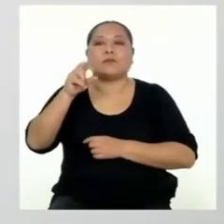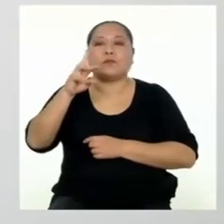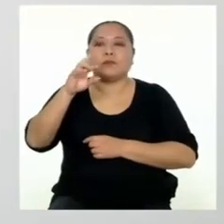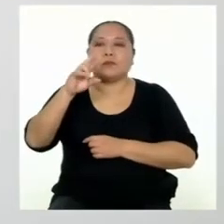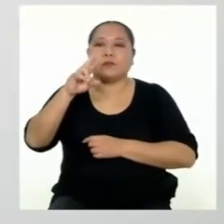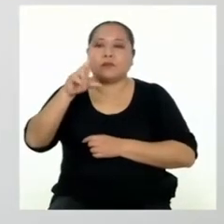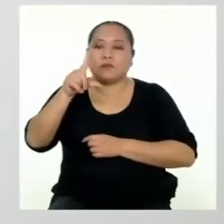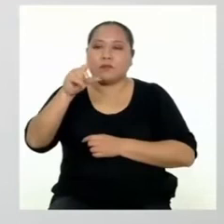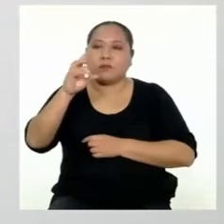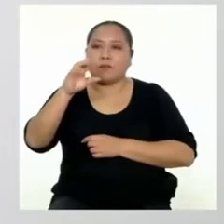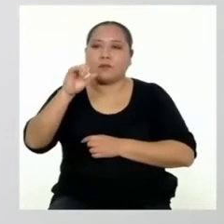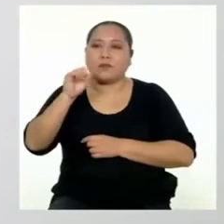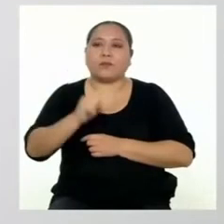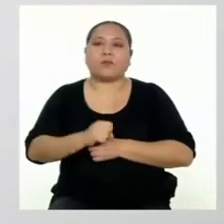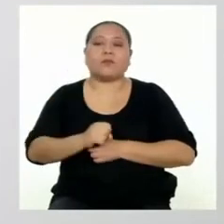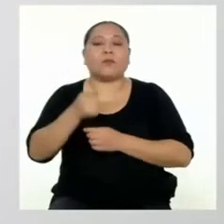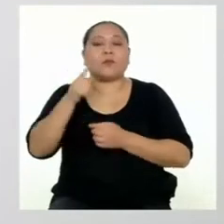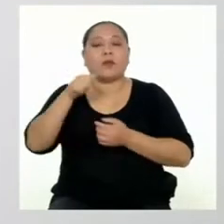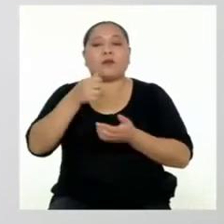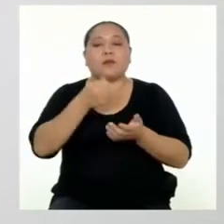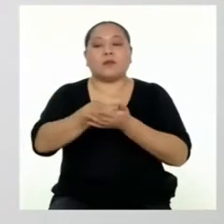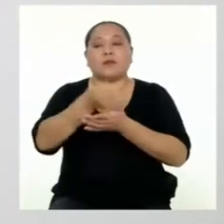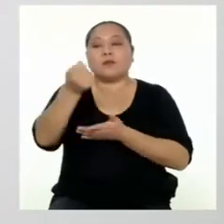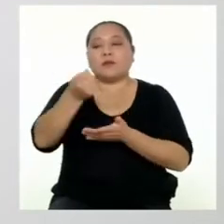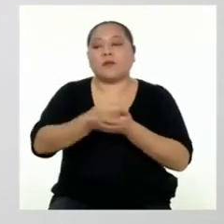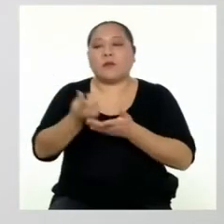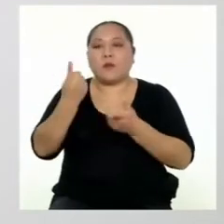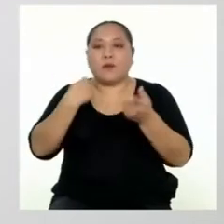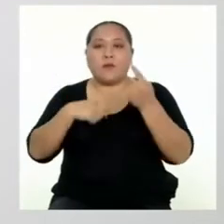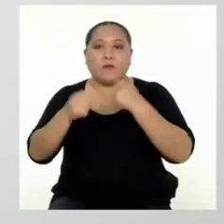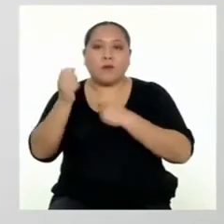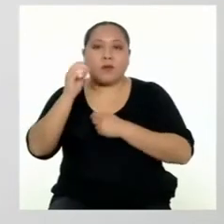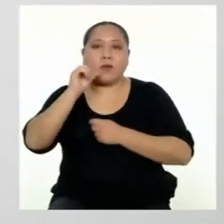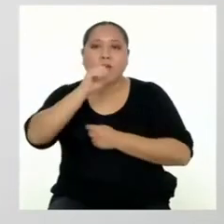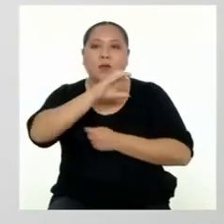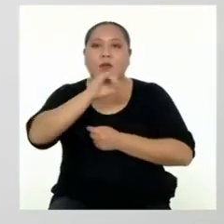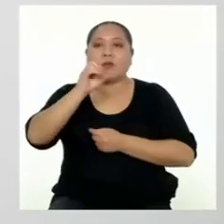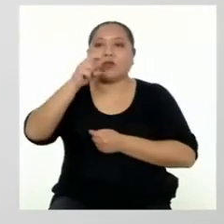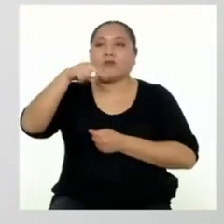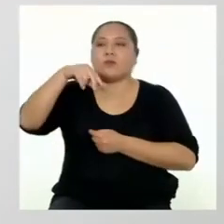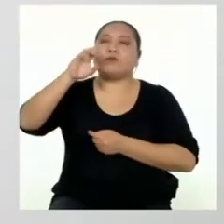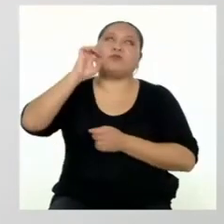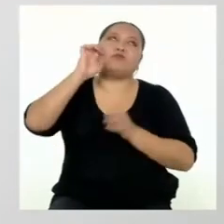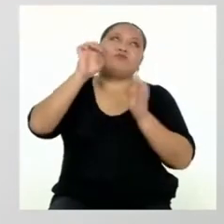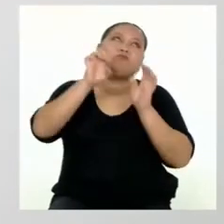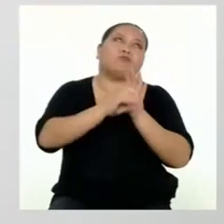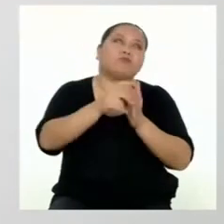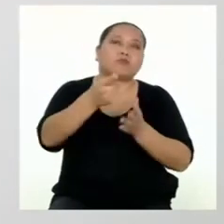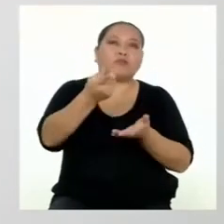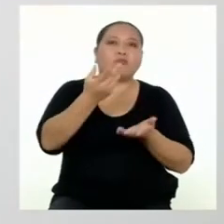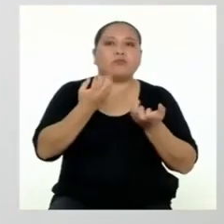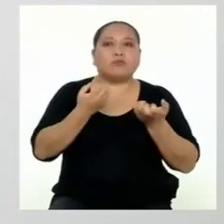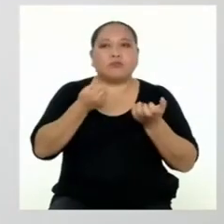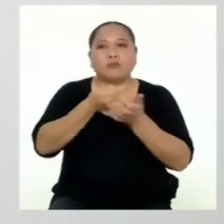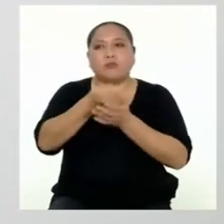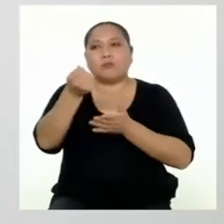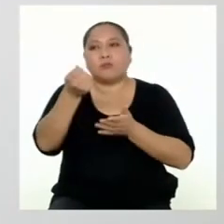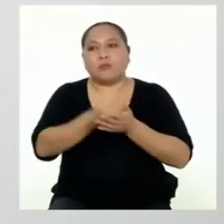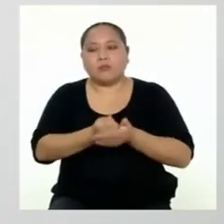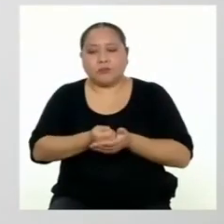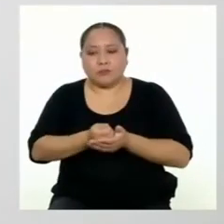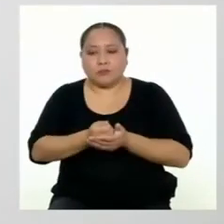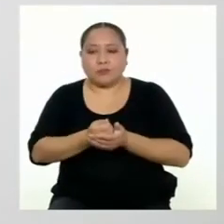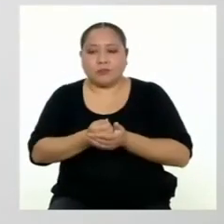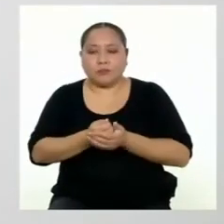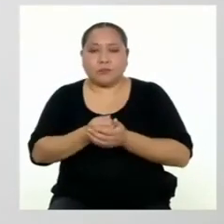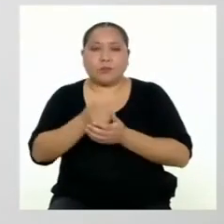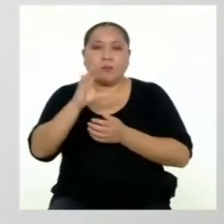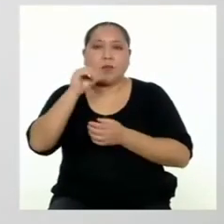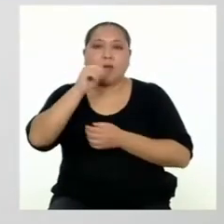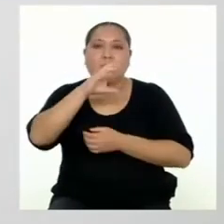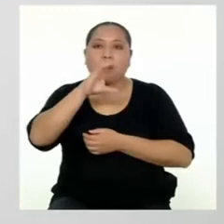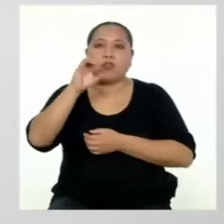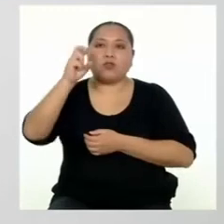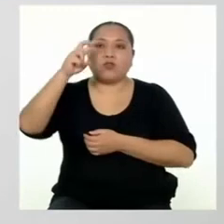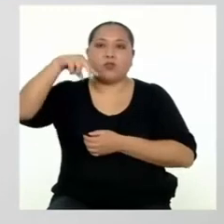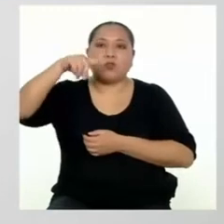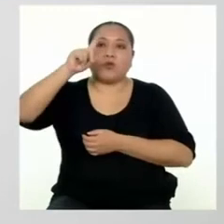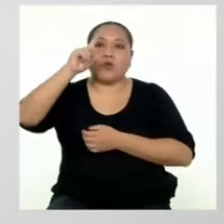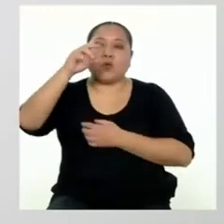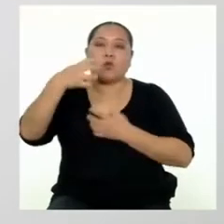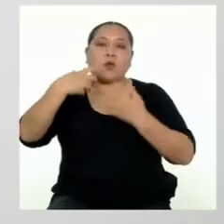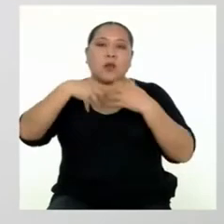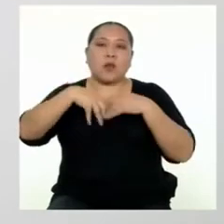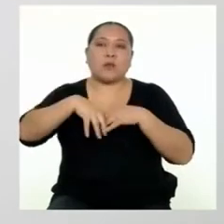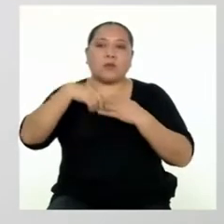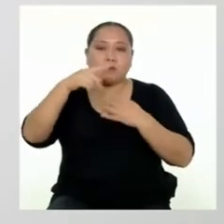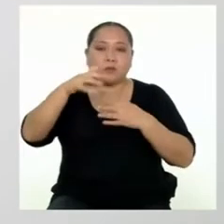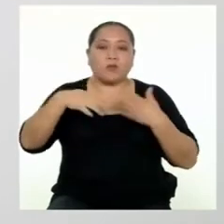puede comprar y vender acciones. Por ejemplo, si tú quieres comprar acciones de una empresa, podrás